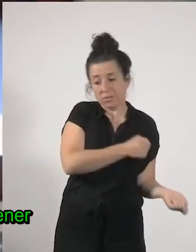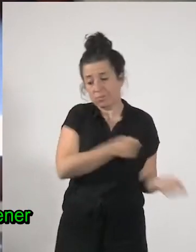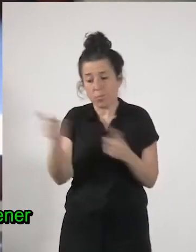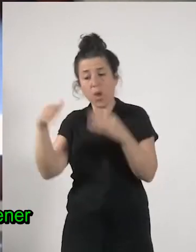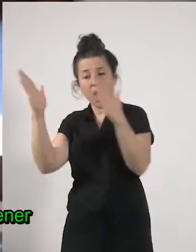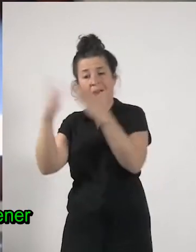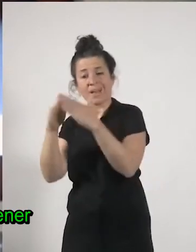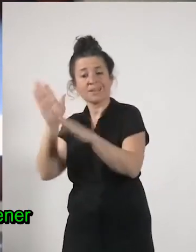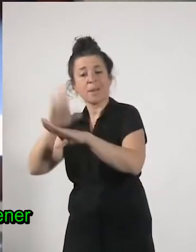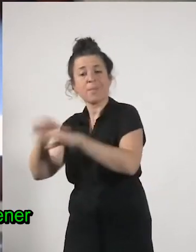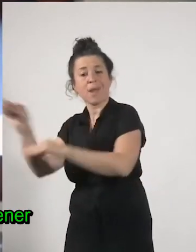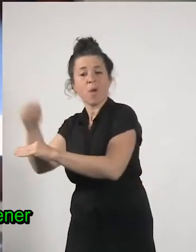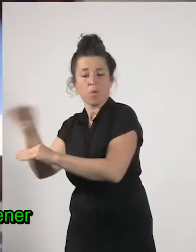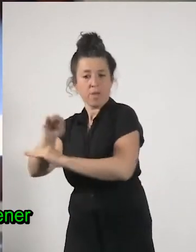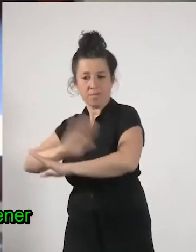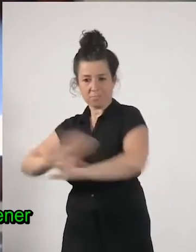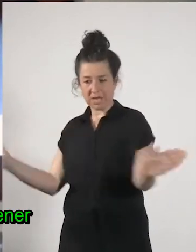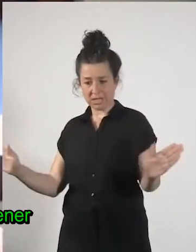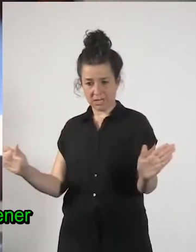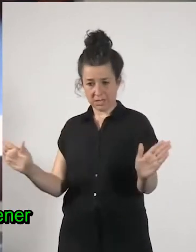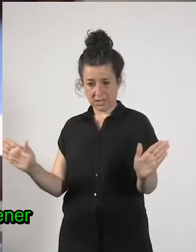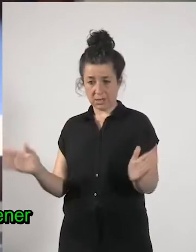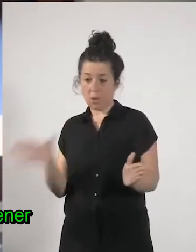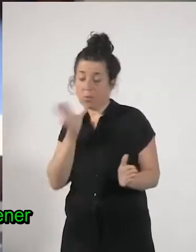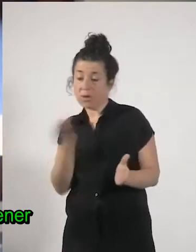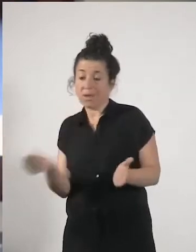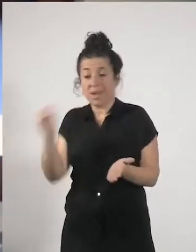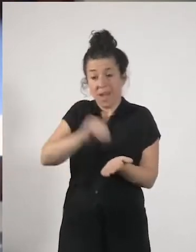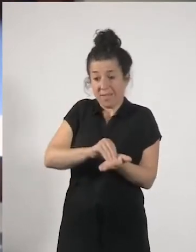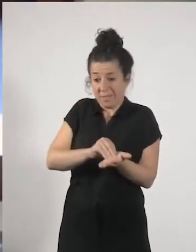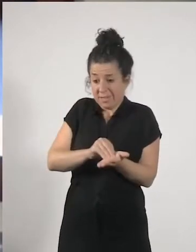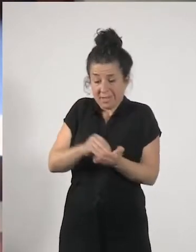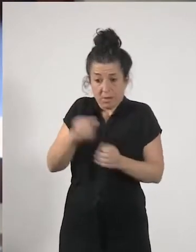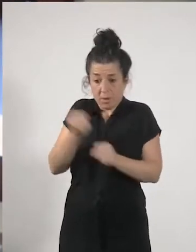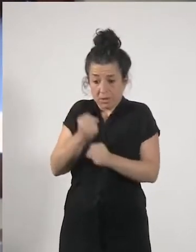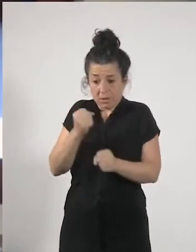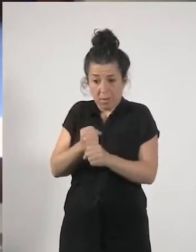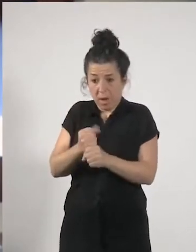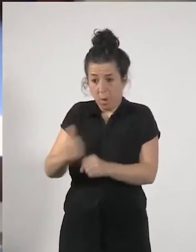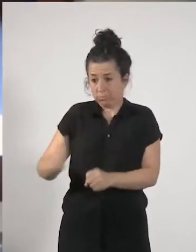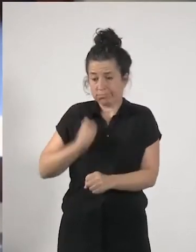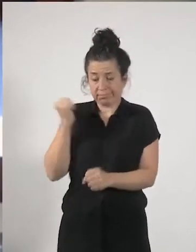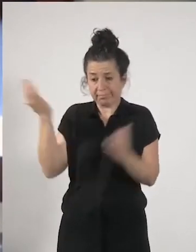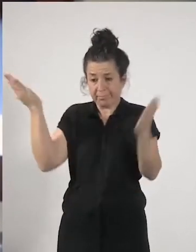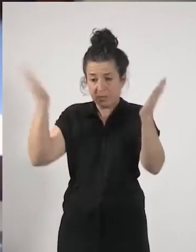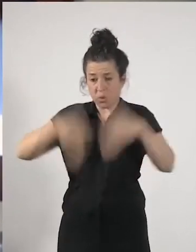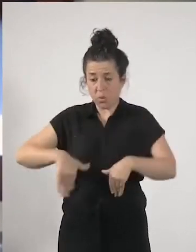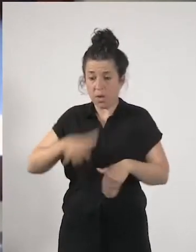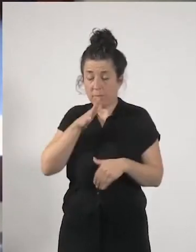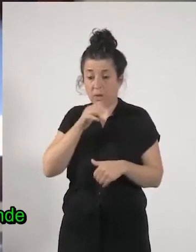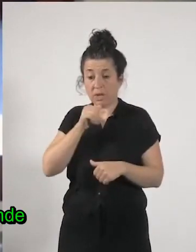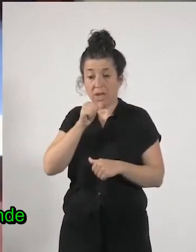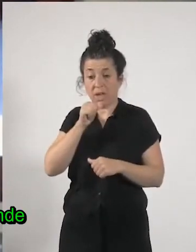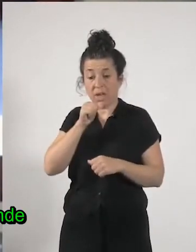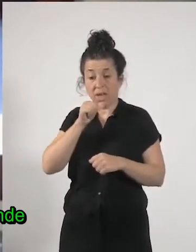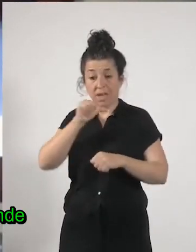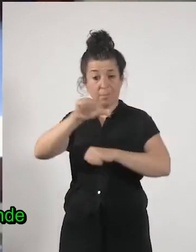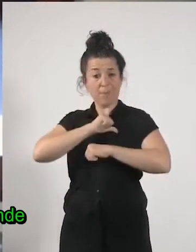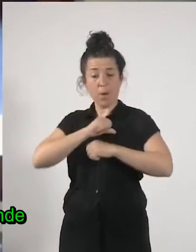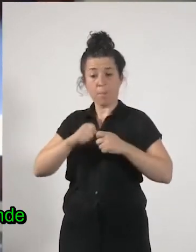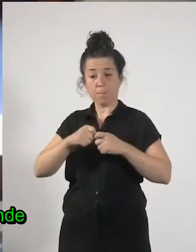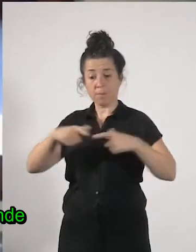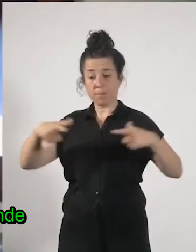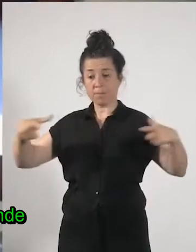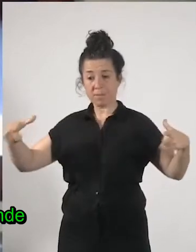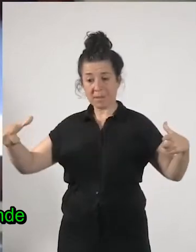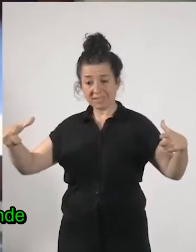vamos a tener posibilidades de empleo porque en cuanto aumenta muchísimo el desempleo a las mujeres es a las